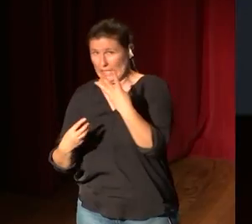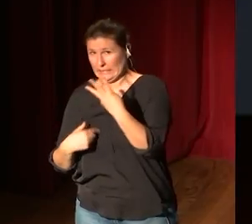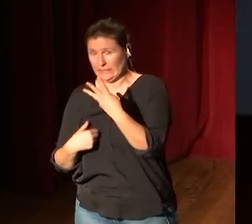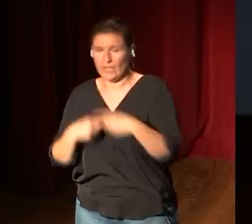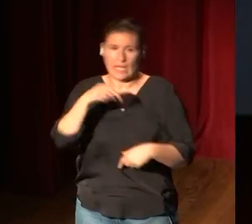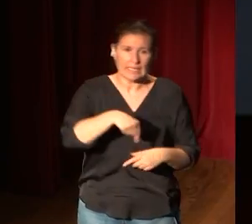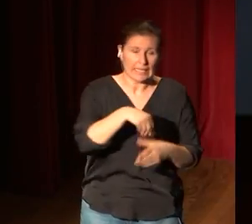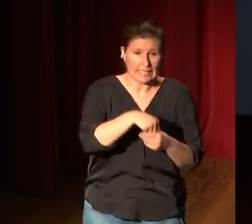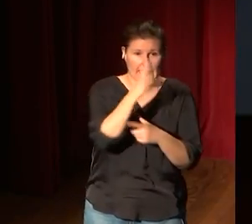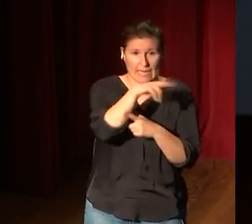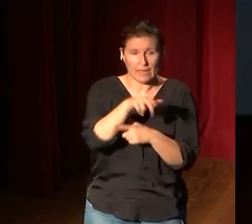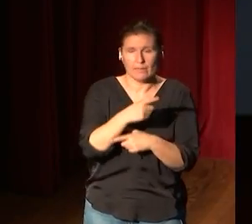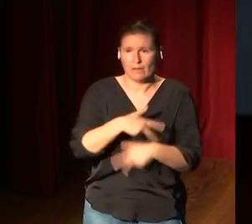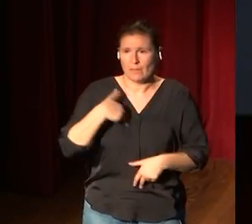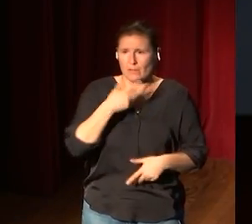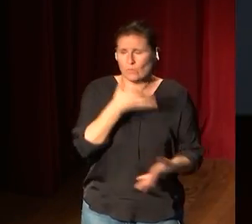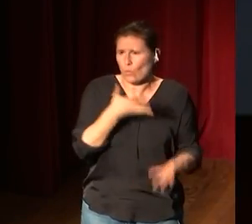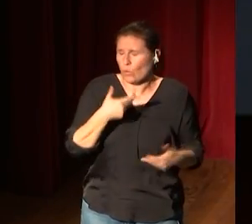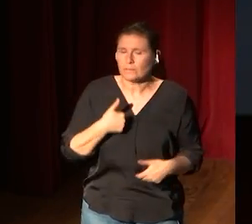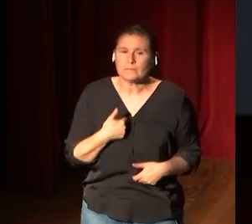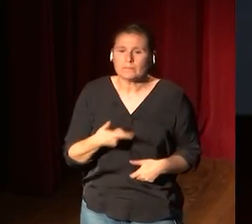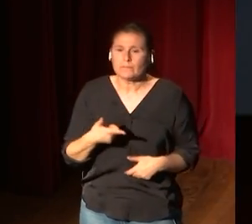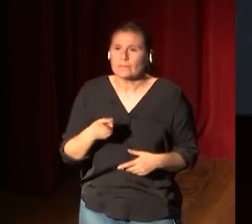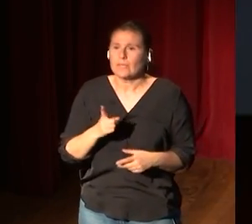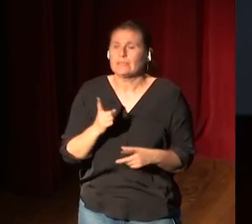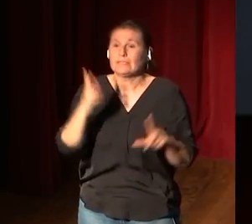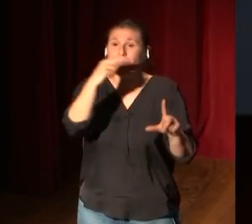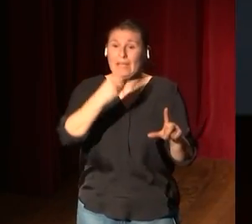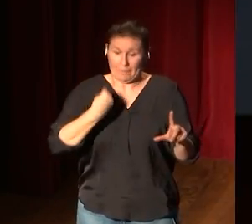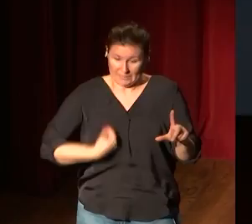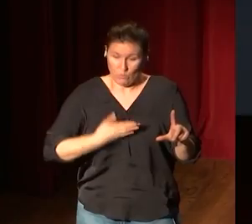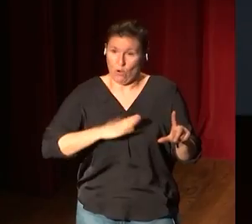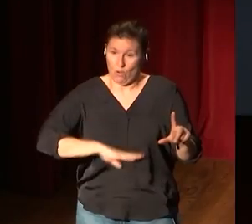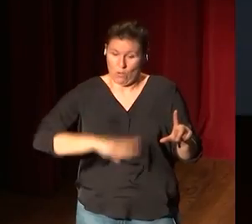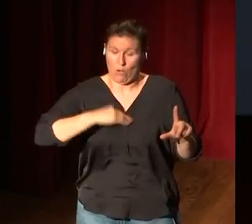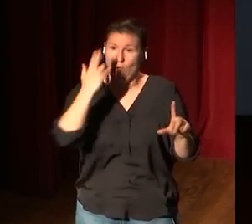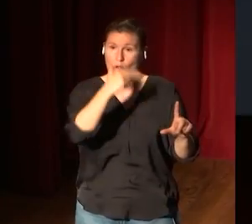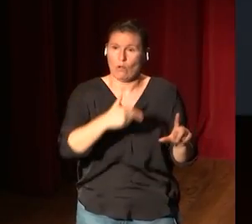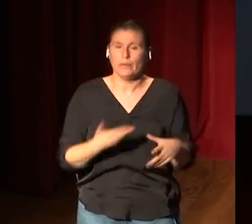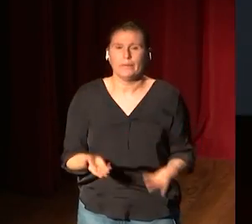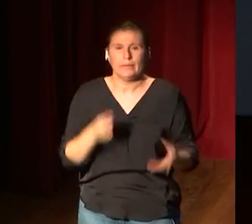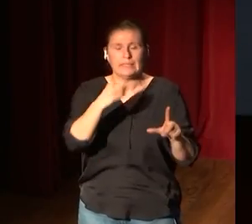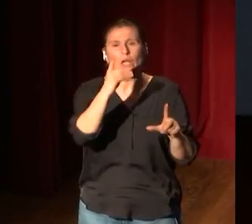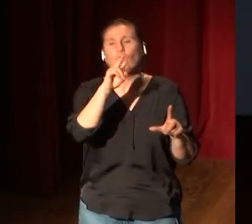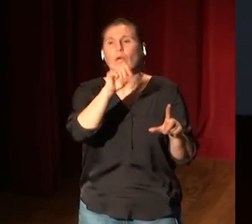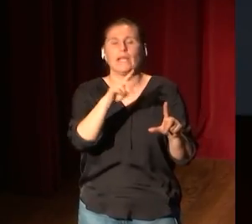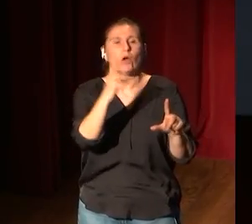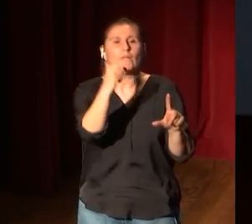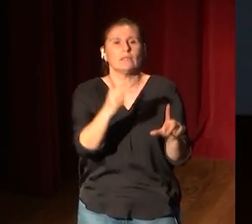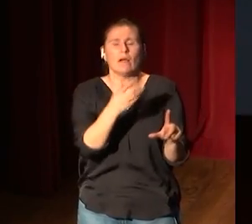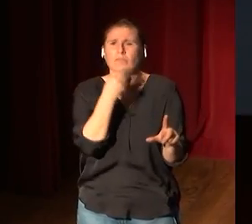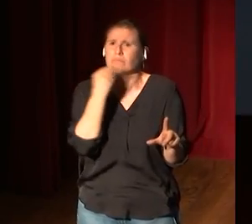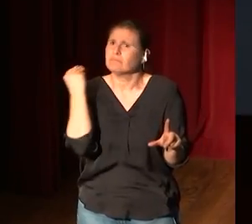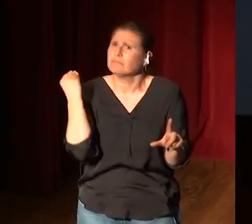del Prado me gusta mucho. Es un selfie, o sea, se pinta a sí mismo. ¿Por qué el autorretrato de Durero nos parece tan bueno